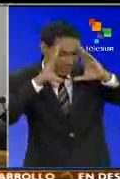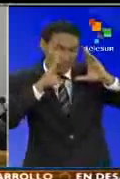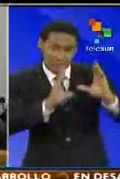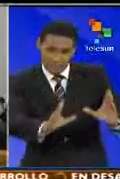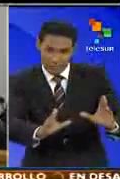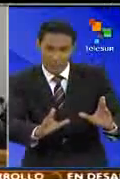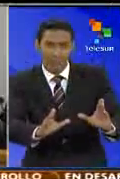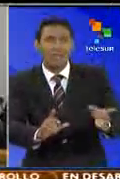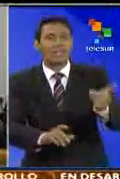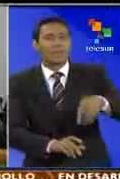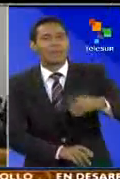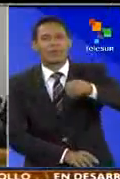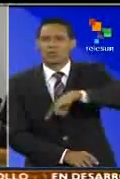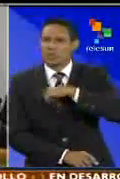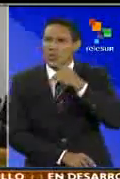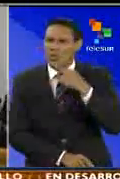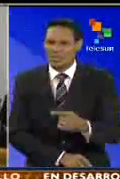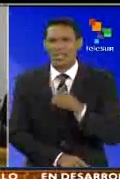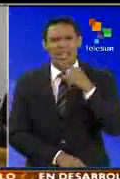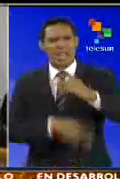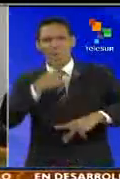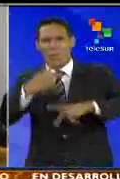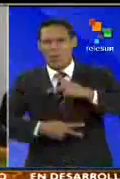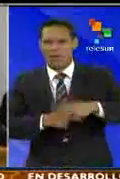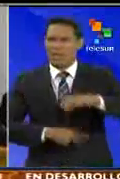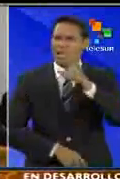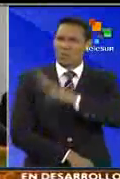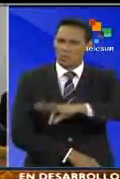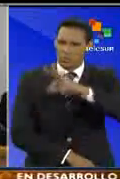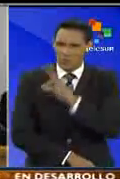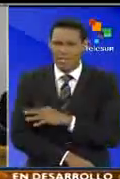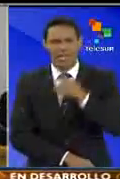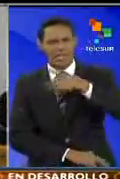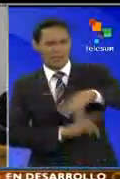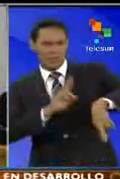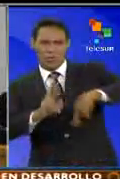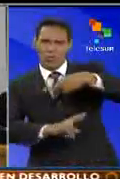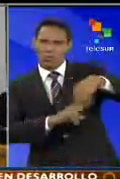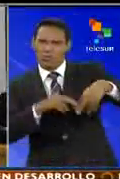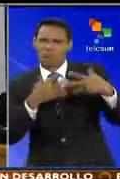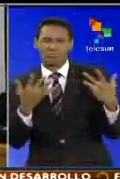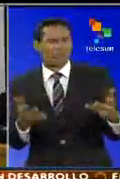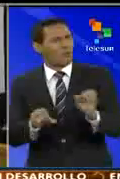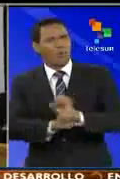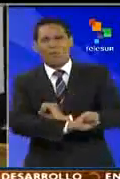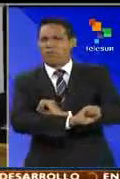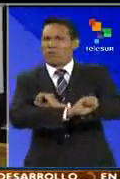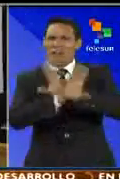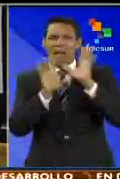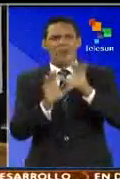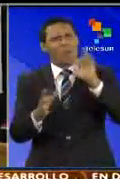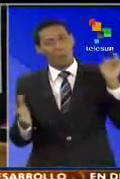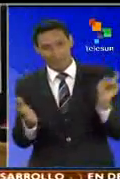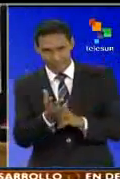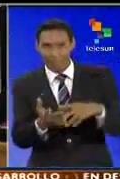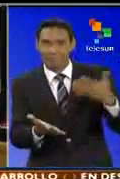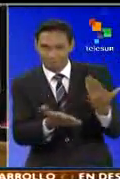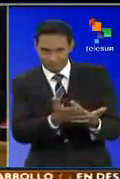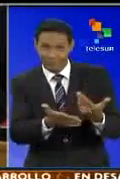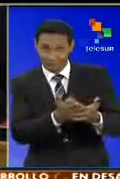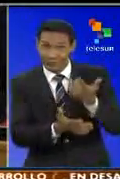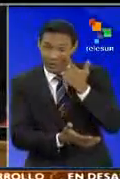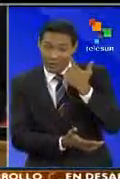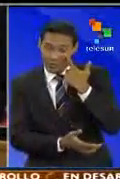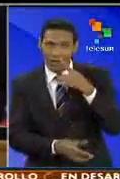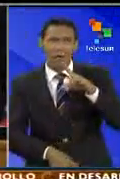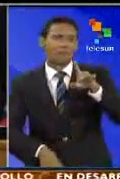decir que realmente la política social y los logros de la revolución bolivariana son absolutamente visibles. A pesar de